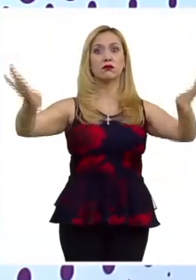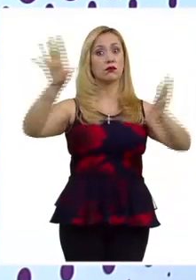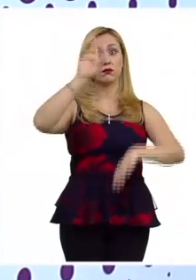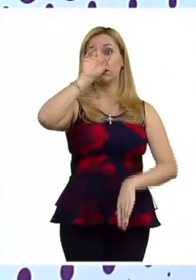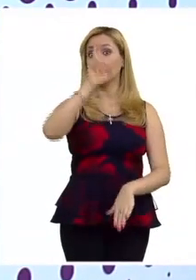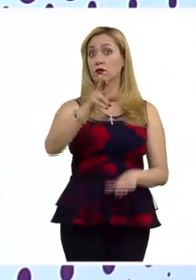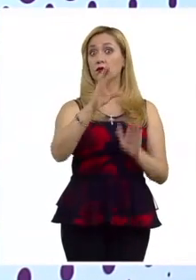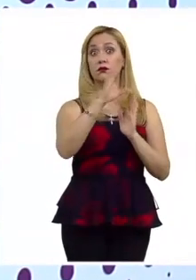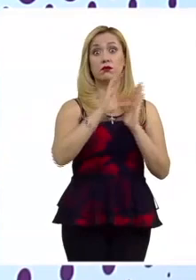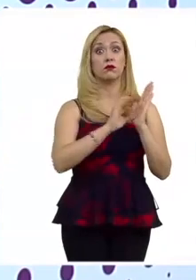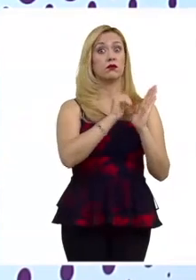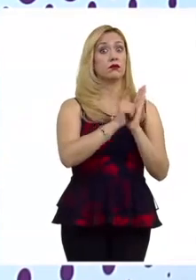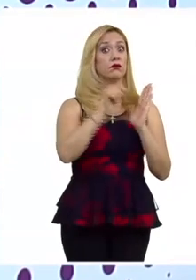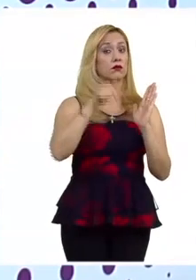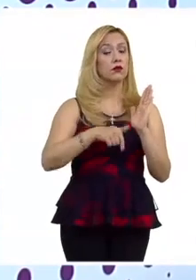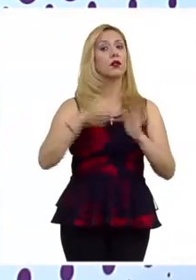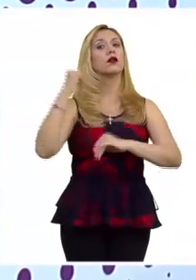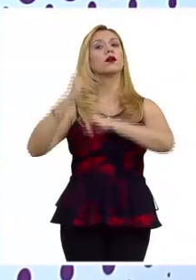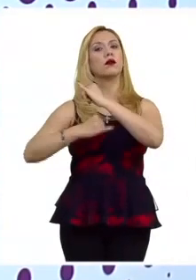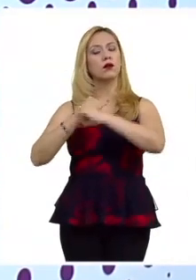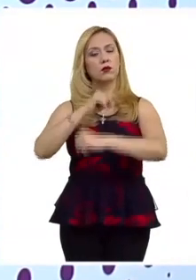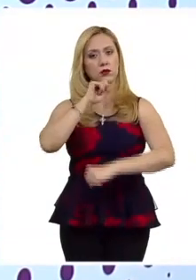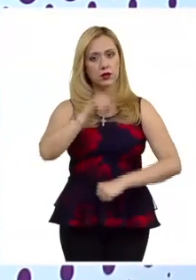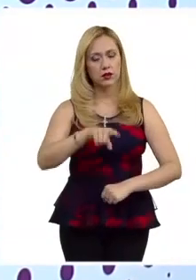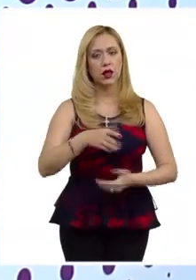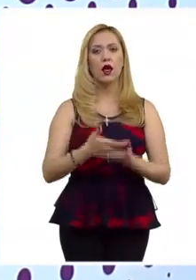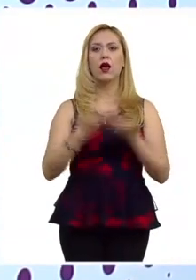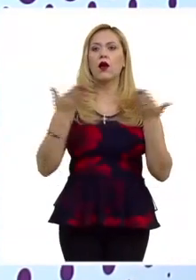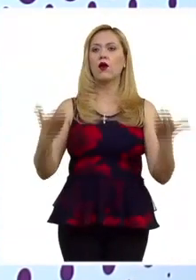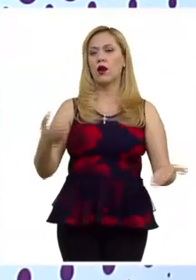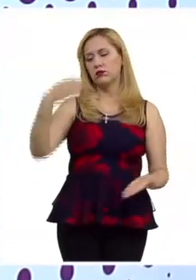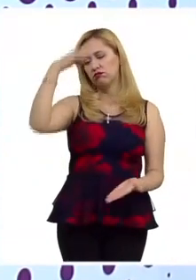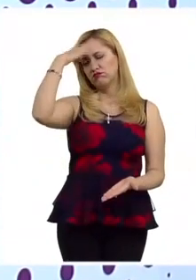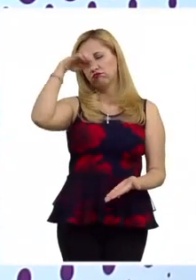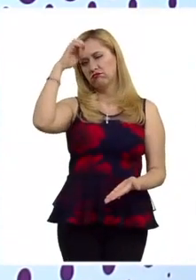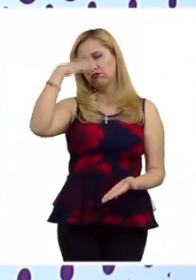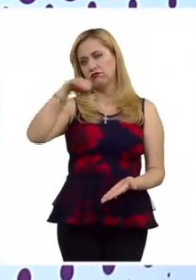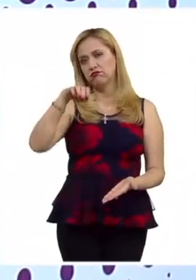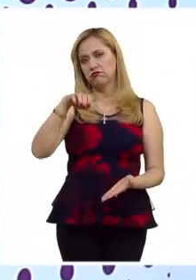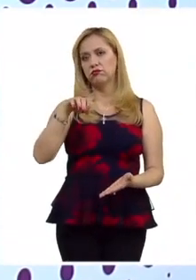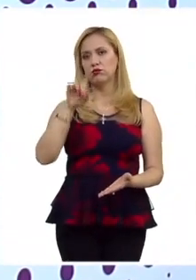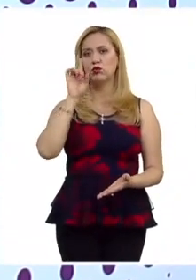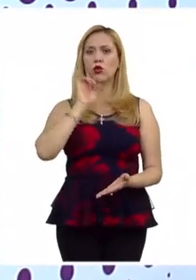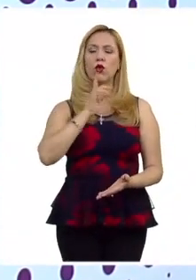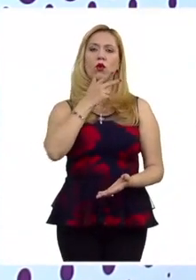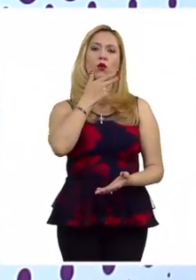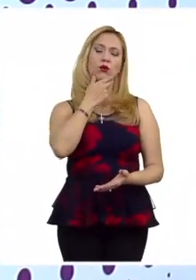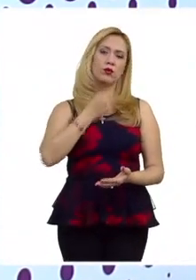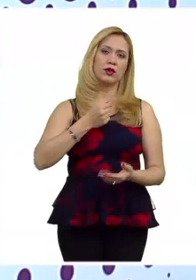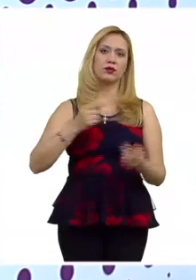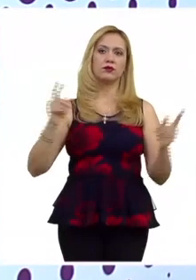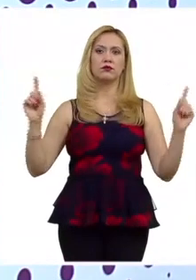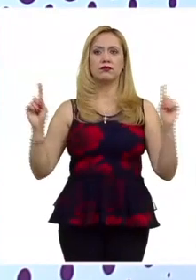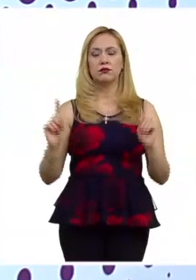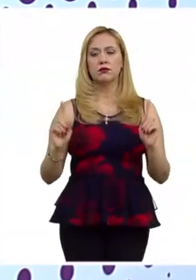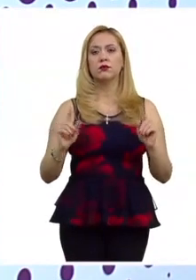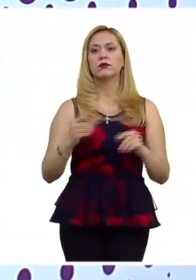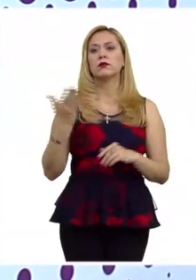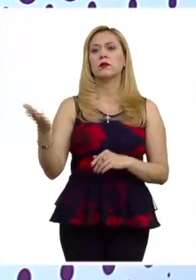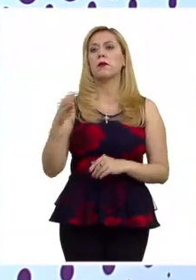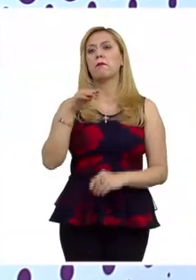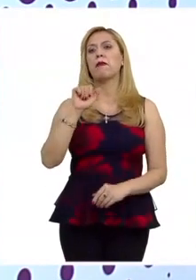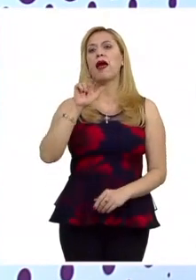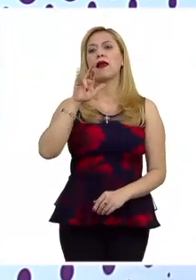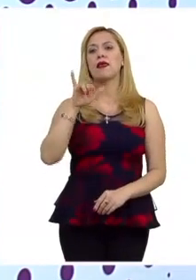constitucional e internacional. Para ello tenemos a una experta y dos expertos en el tema. Y en primer lugar presento a María Valdés,